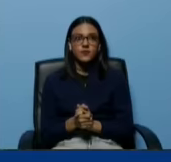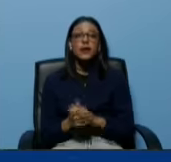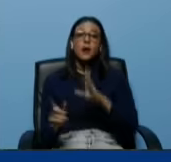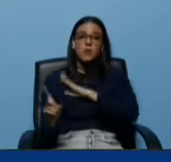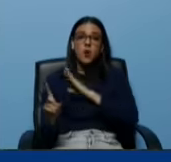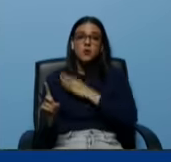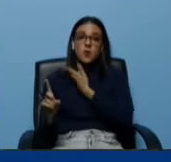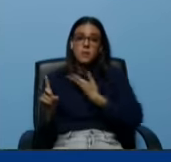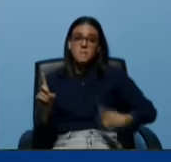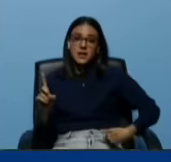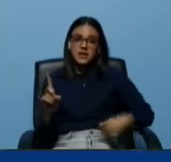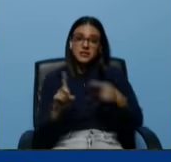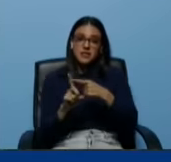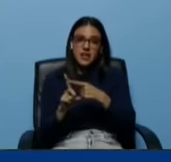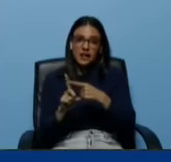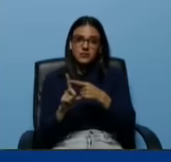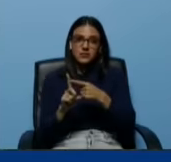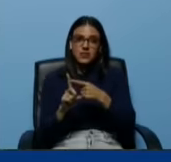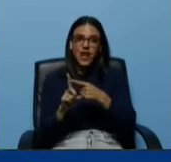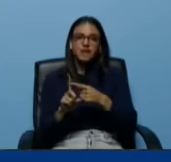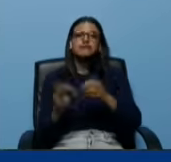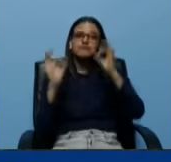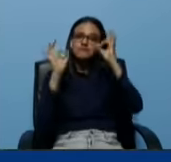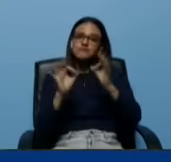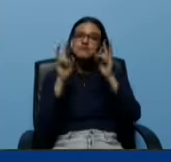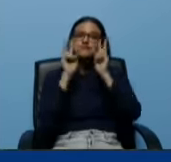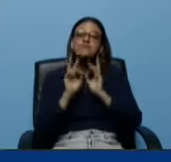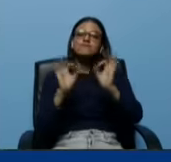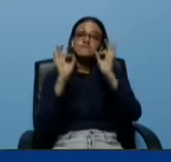legítimo de Venezuela,